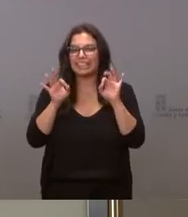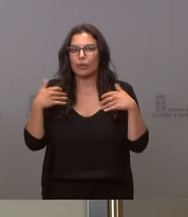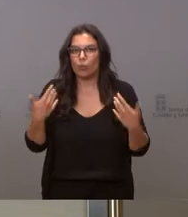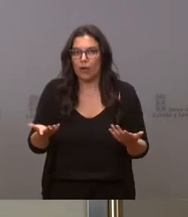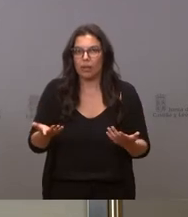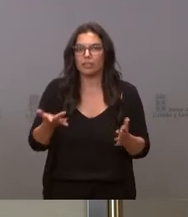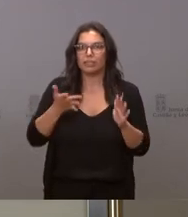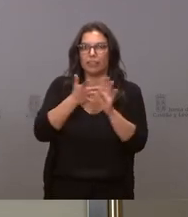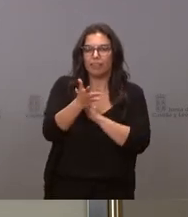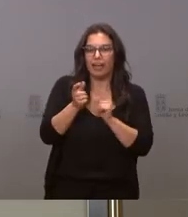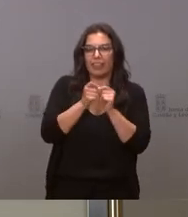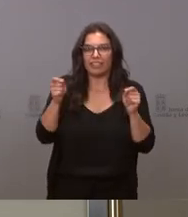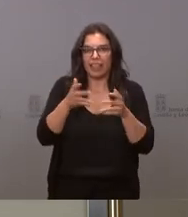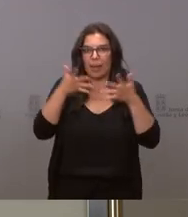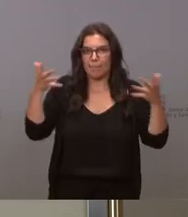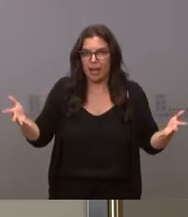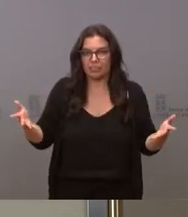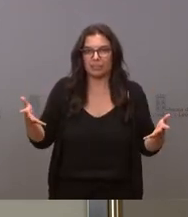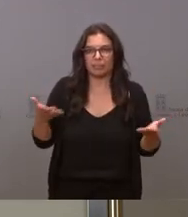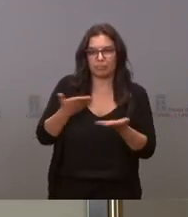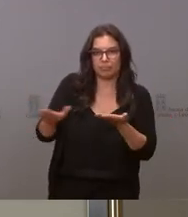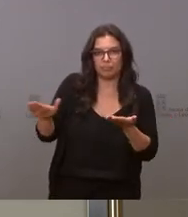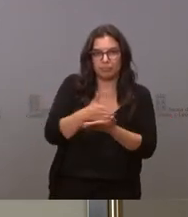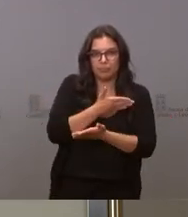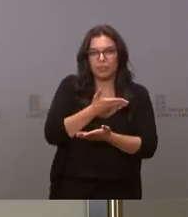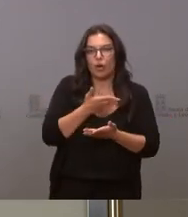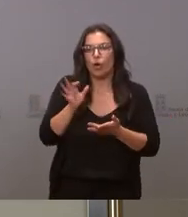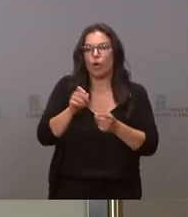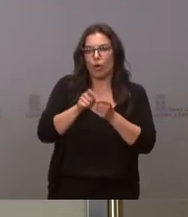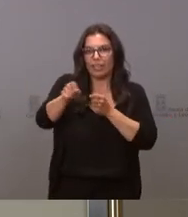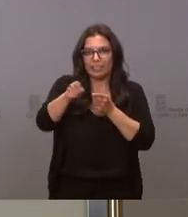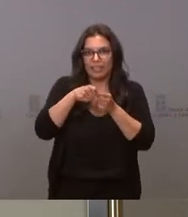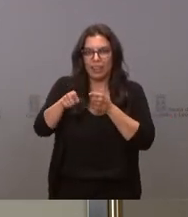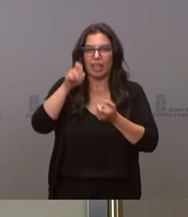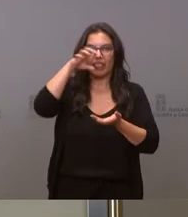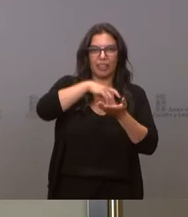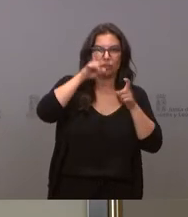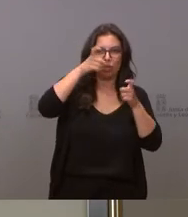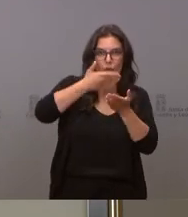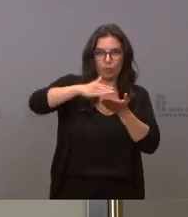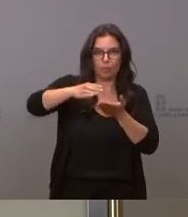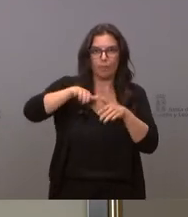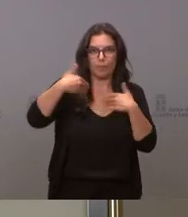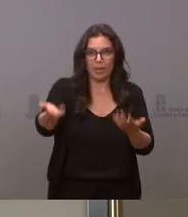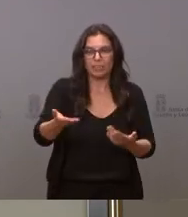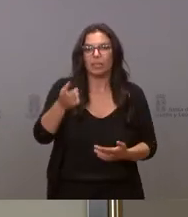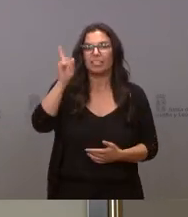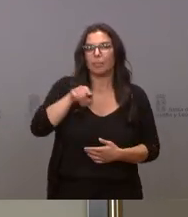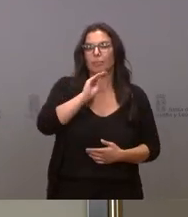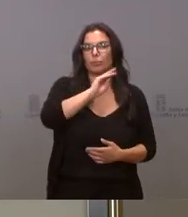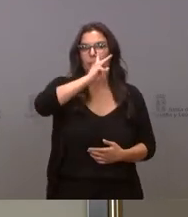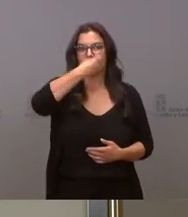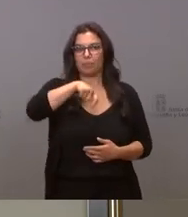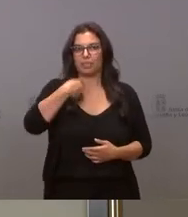ampliar las distancias entre los locales las distancias entre los centros escolares y los locales y al vicepresidente me gustaría también preguntarle sobre la